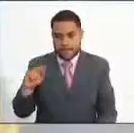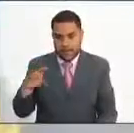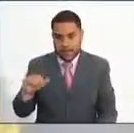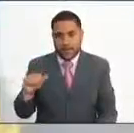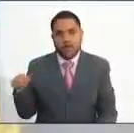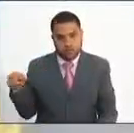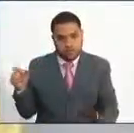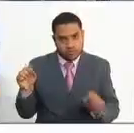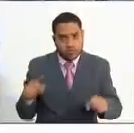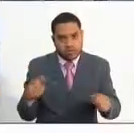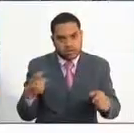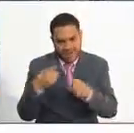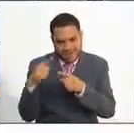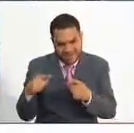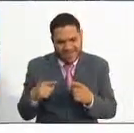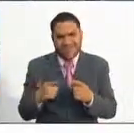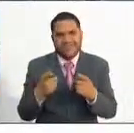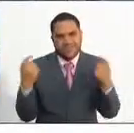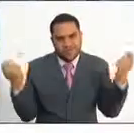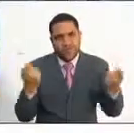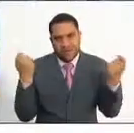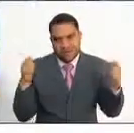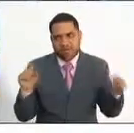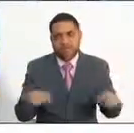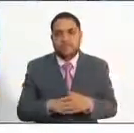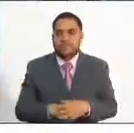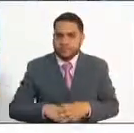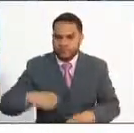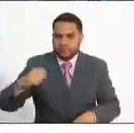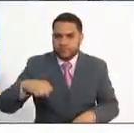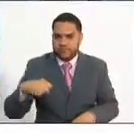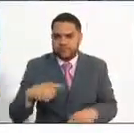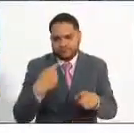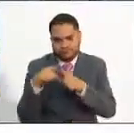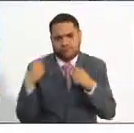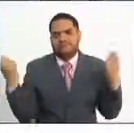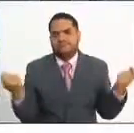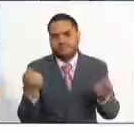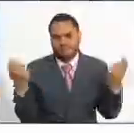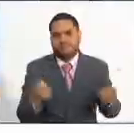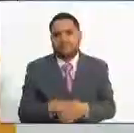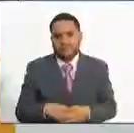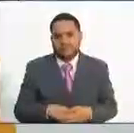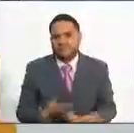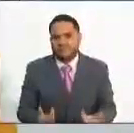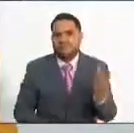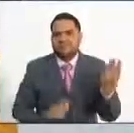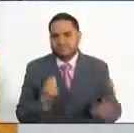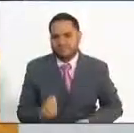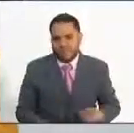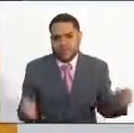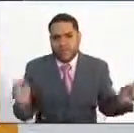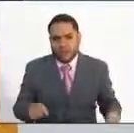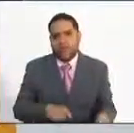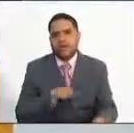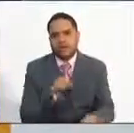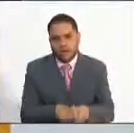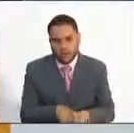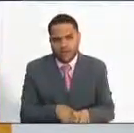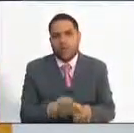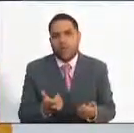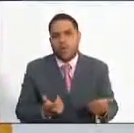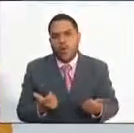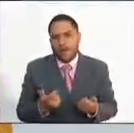todas estas convocatorias. Sí, efectivamente, con todas estas convocatorias, pues se pretende cumplir el principio